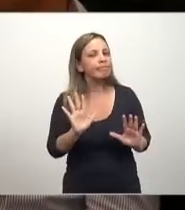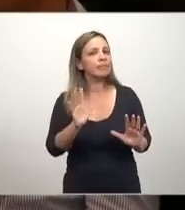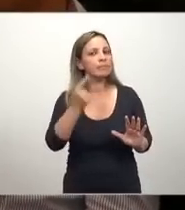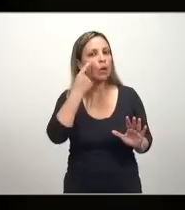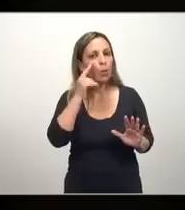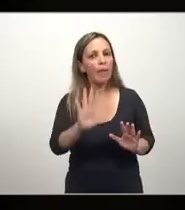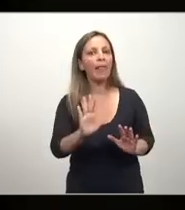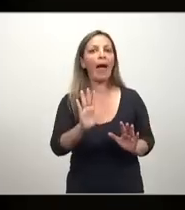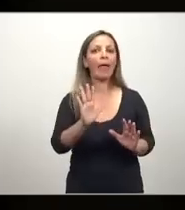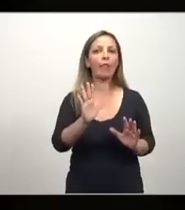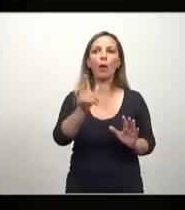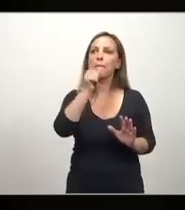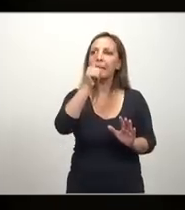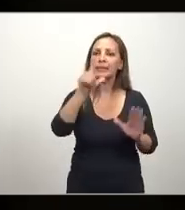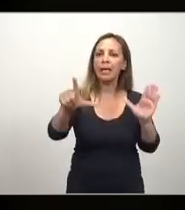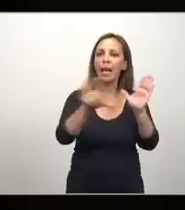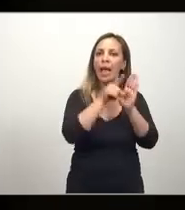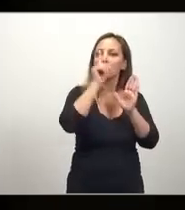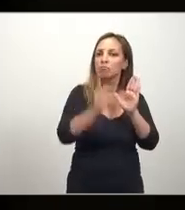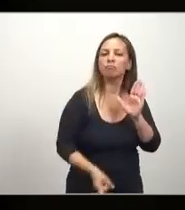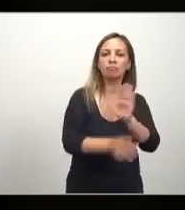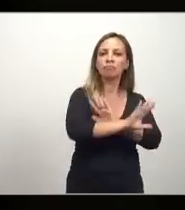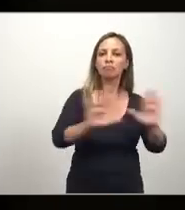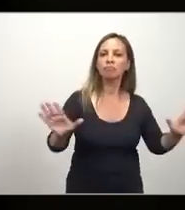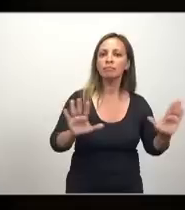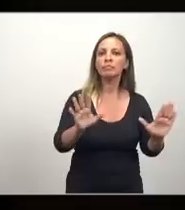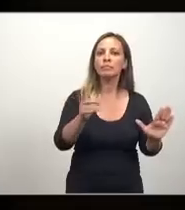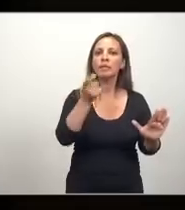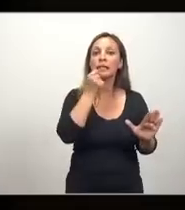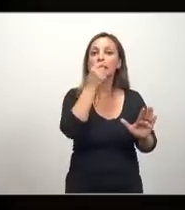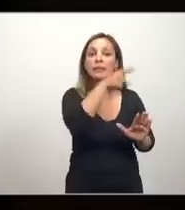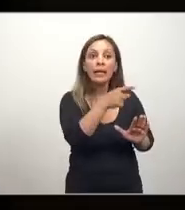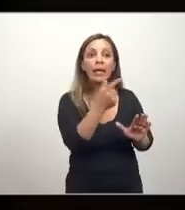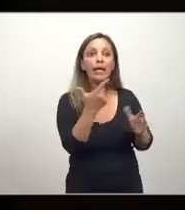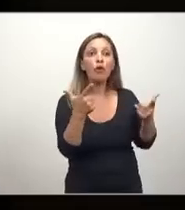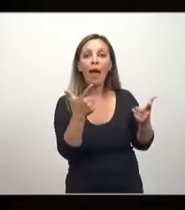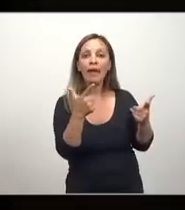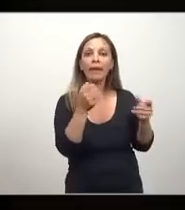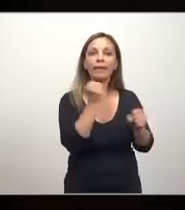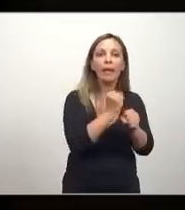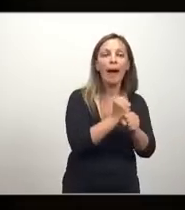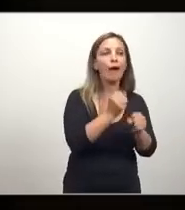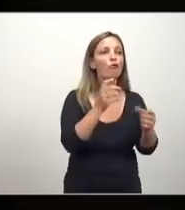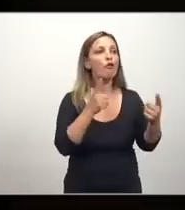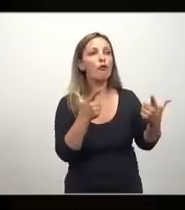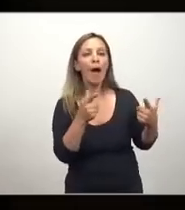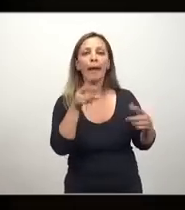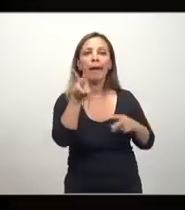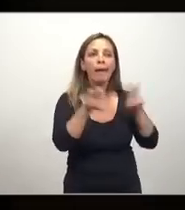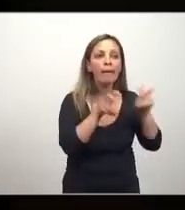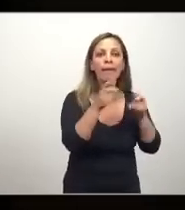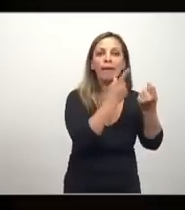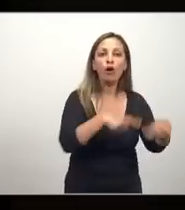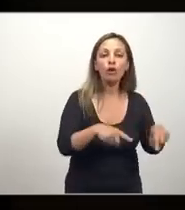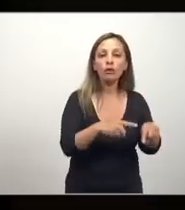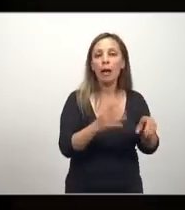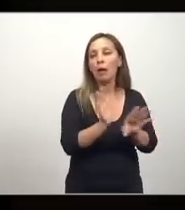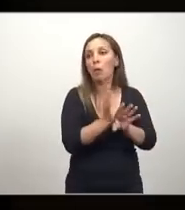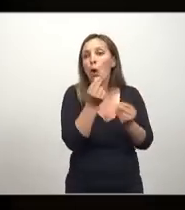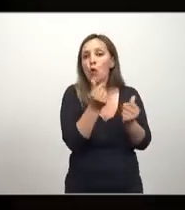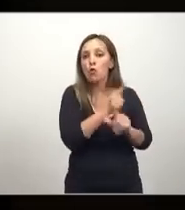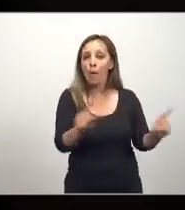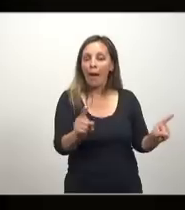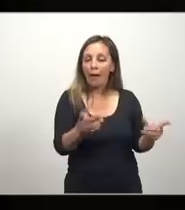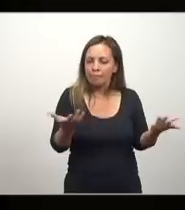ya es algo, una ley física, una ley natural, como que si es algo que no admite, un axioma, algo que no admite discusión, y admite muchísimas